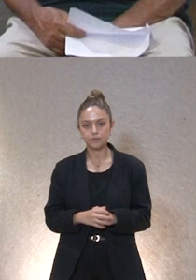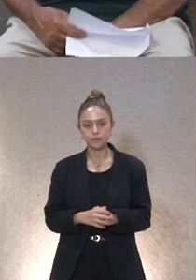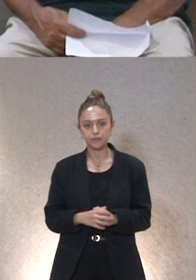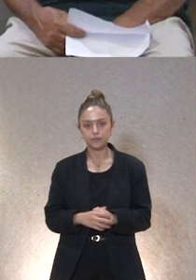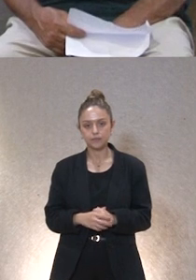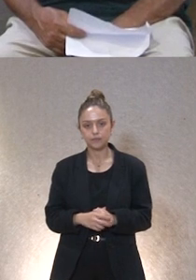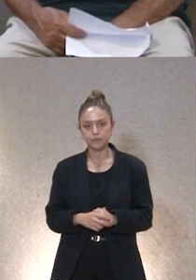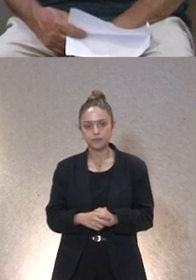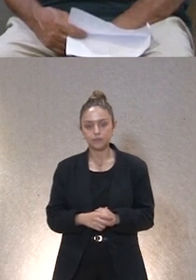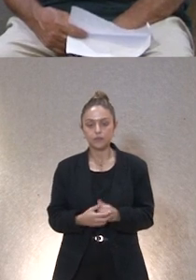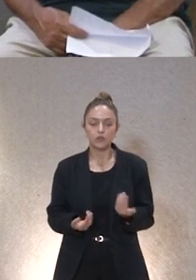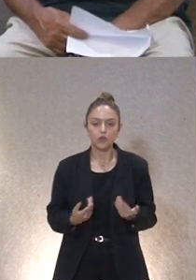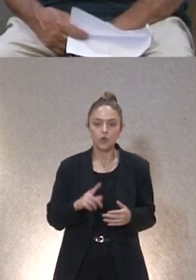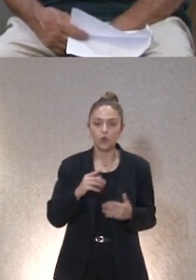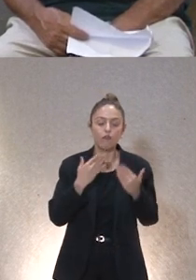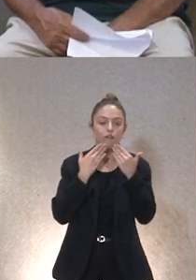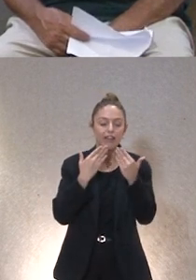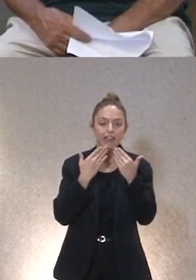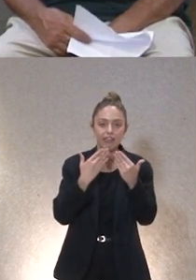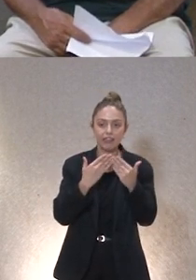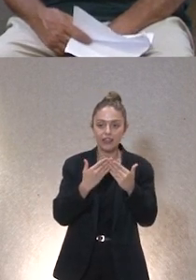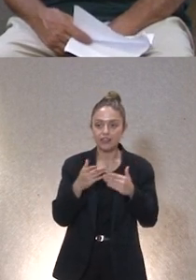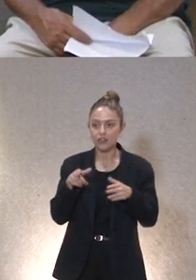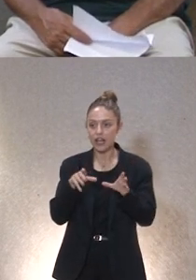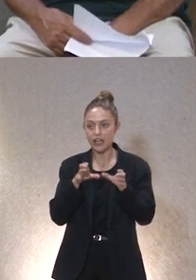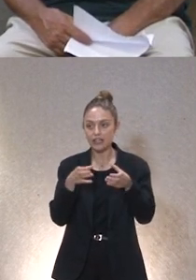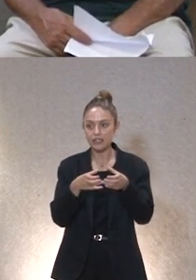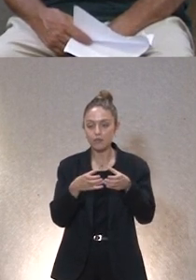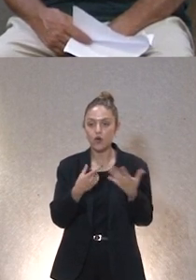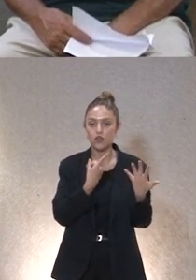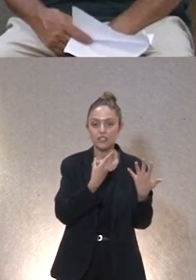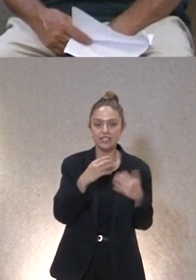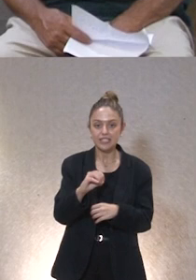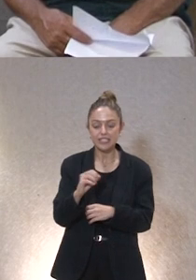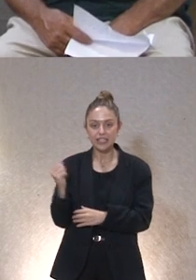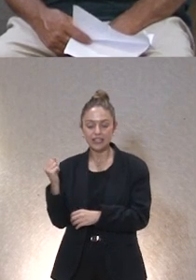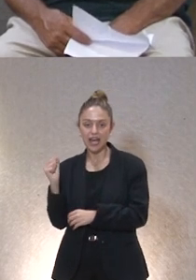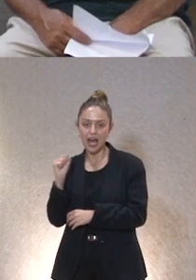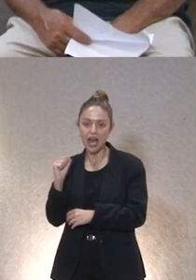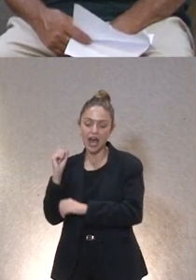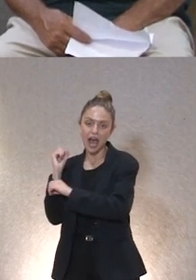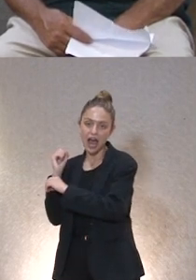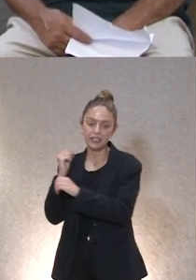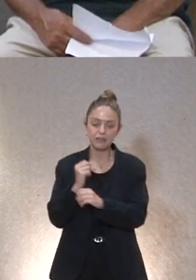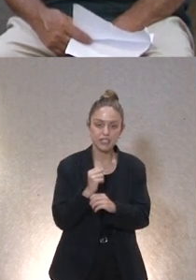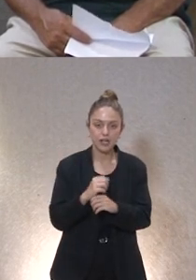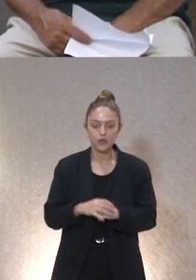pues te devolvemos la felicitación en este caso a ti por el 60 aniversario precisamente de Amadit y Esmen